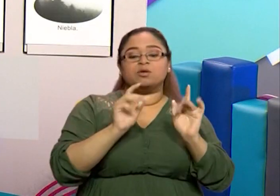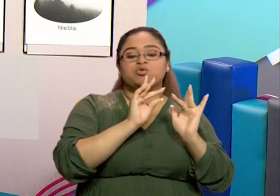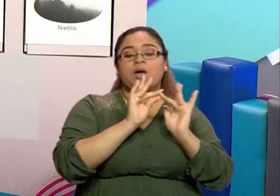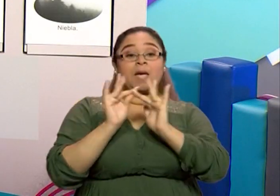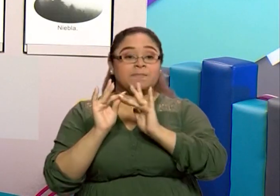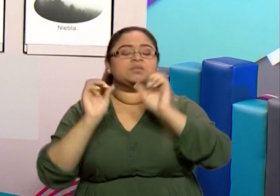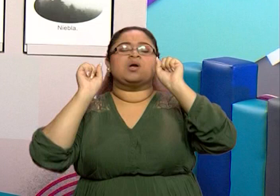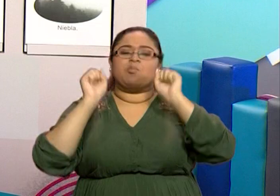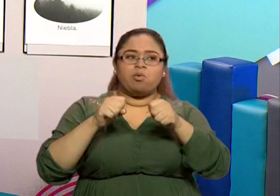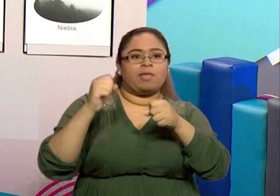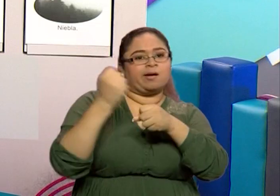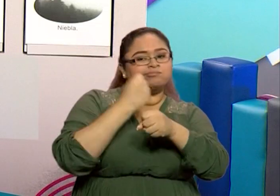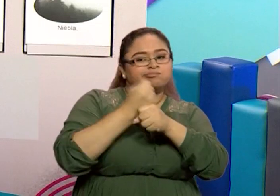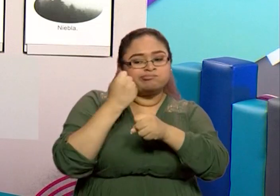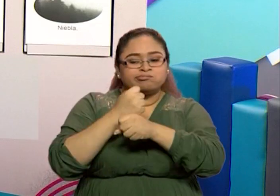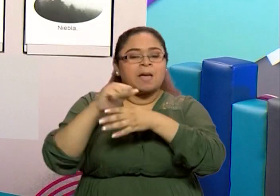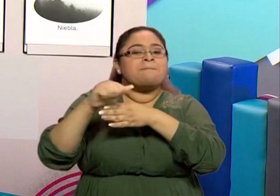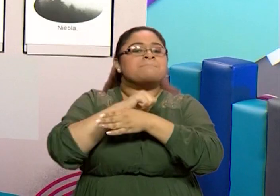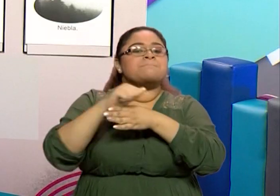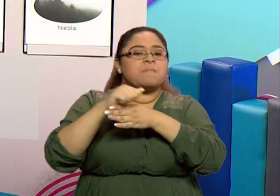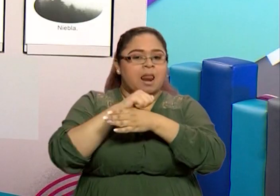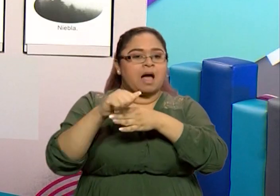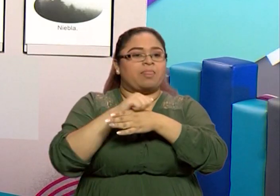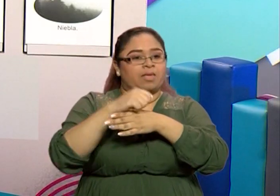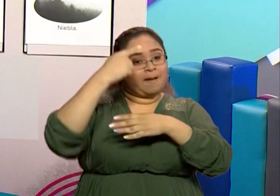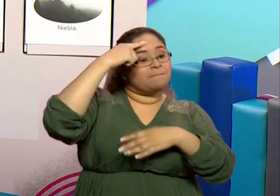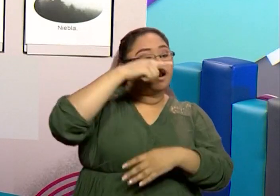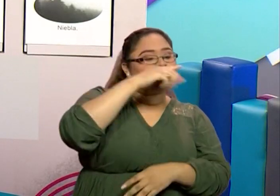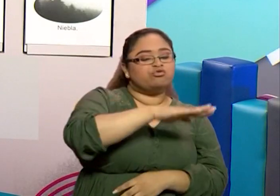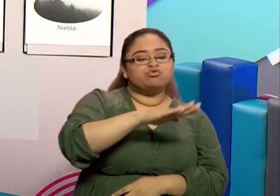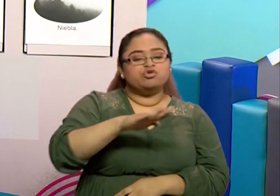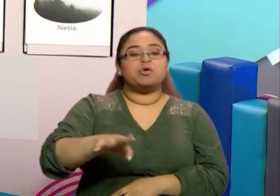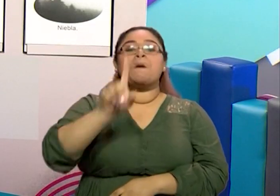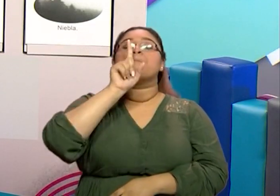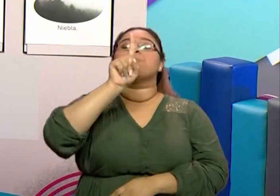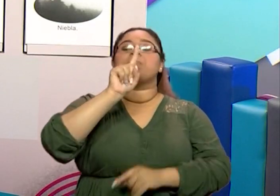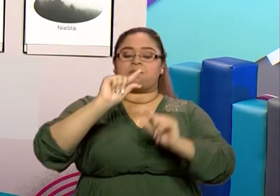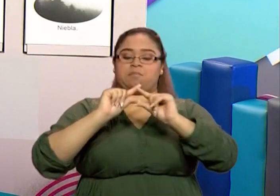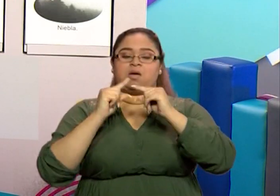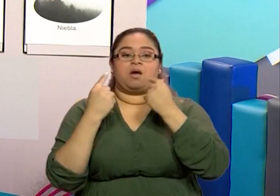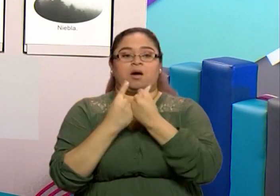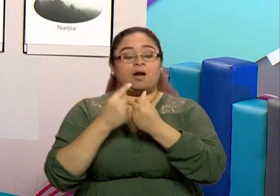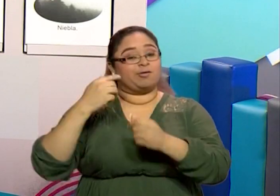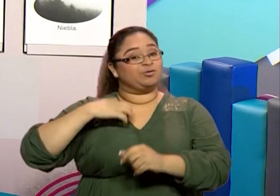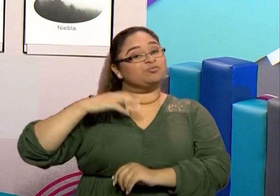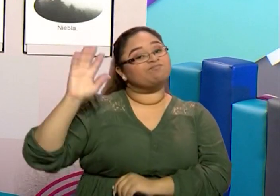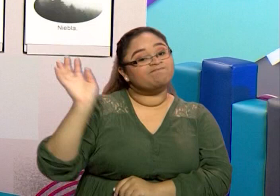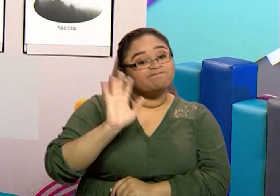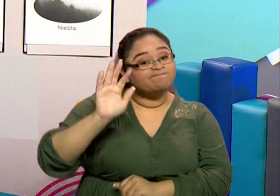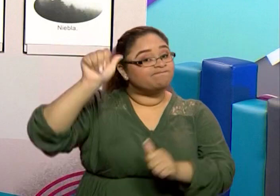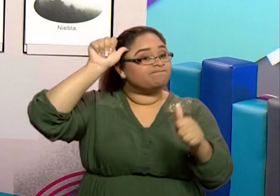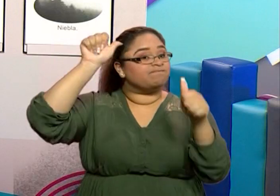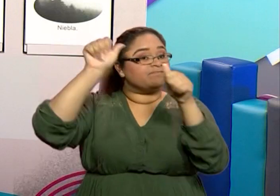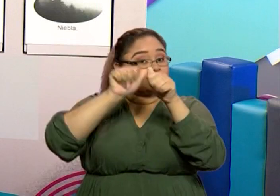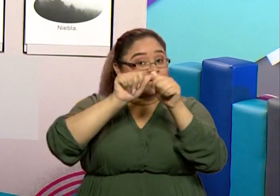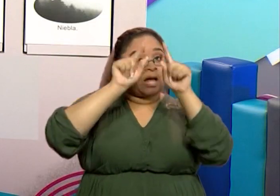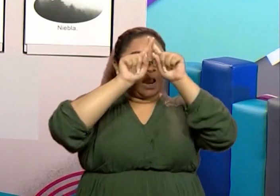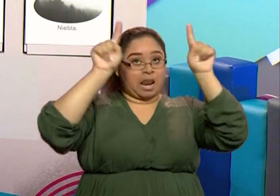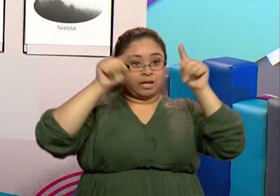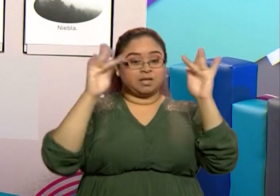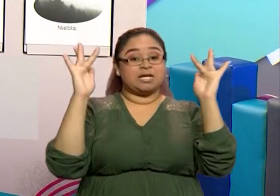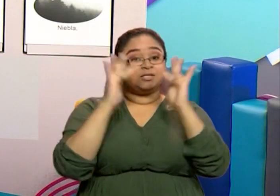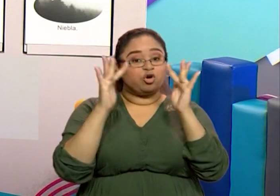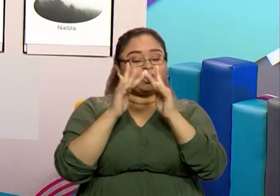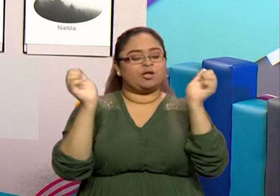fenómenos atmosféricos para los niños de primer grado. Me despido de aquí recordándoles que la estrella se